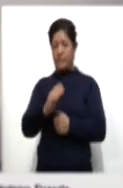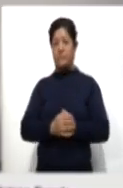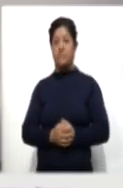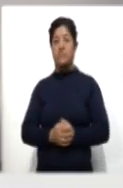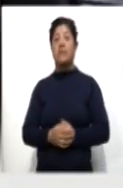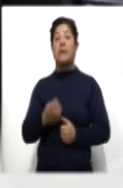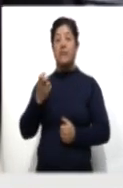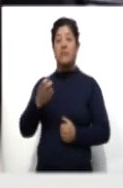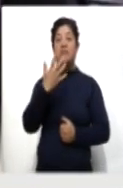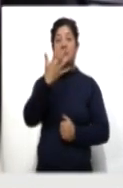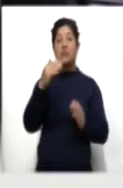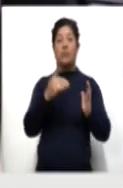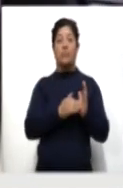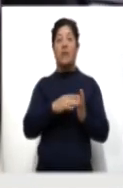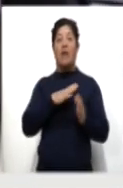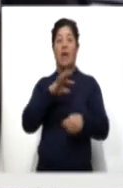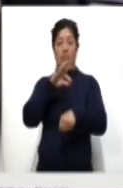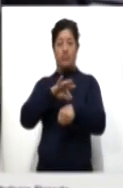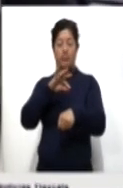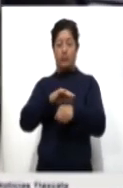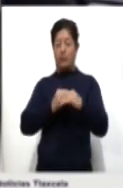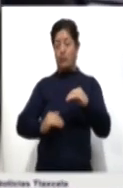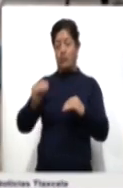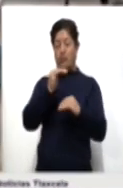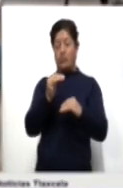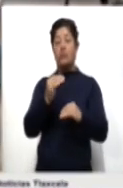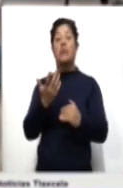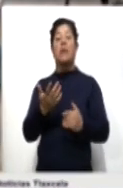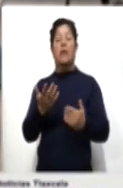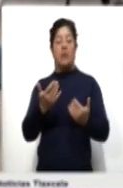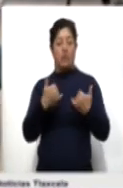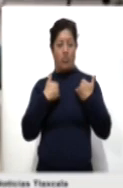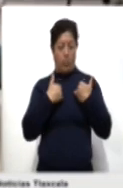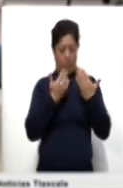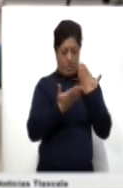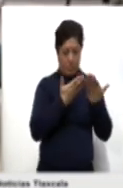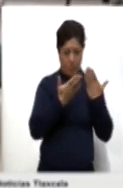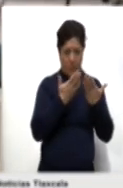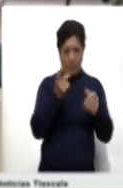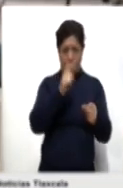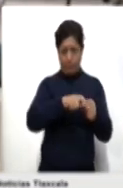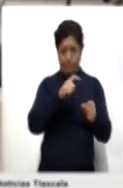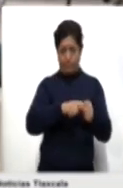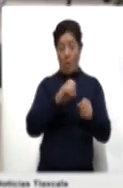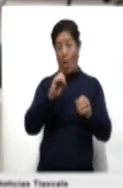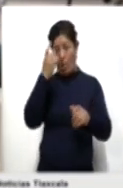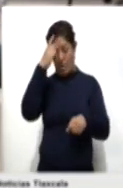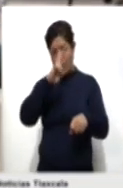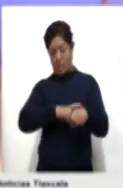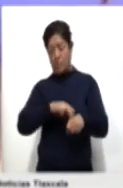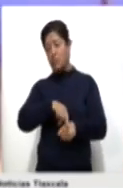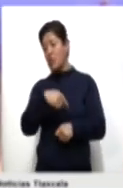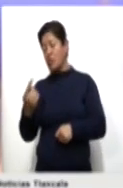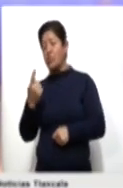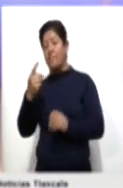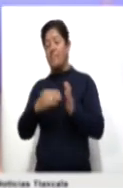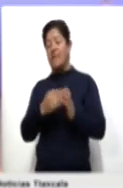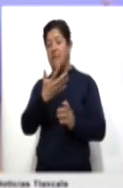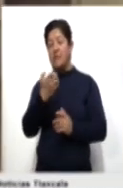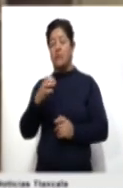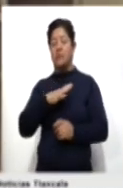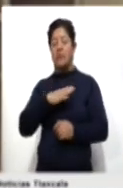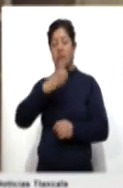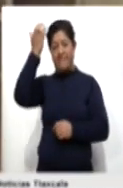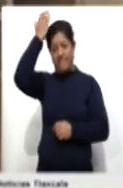De ellos, 5 mil son de categoría médica, desde estudiantes, adscritos o directivos, y en su estímulo de 1.500 pertenecen al